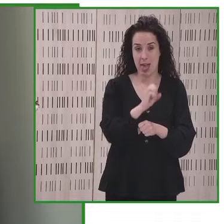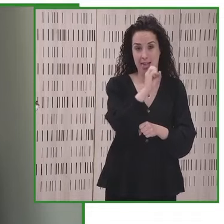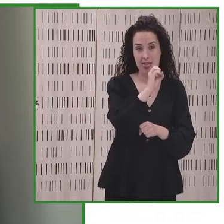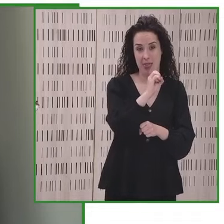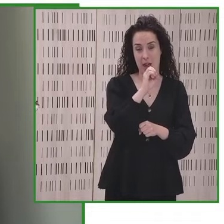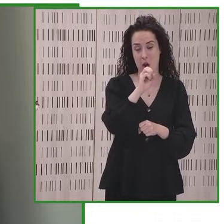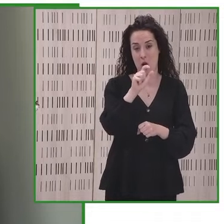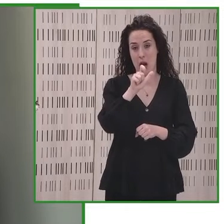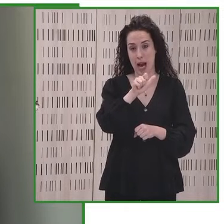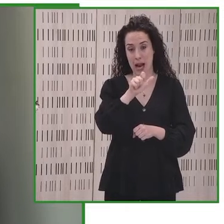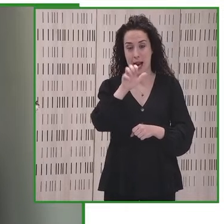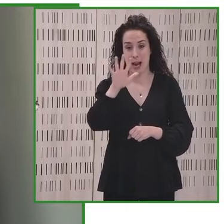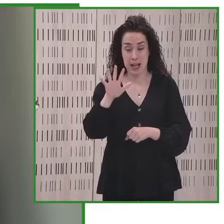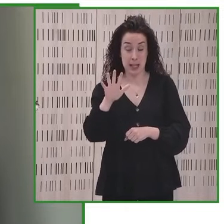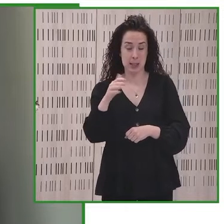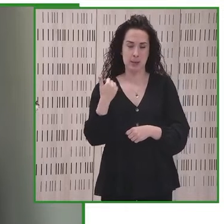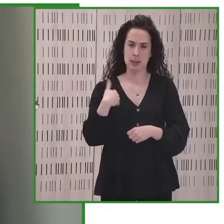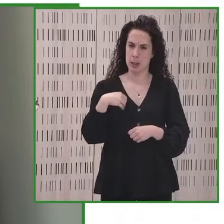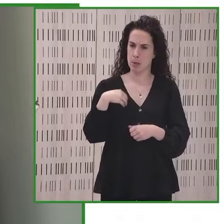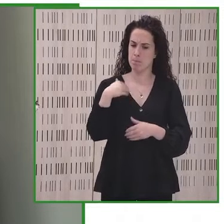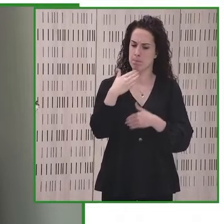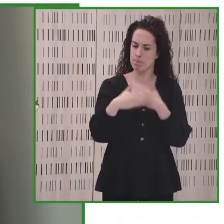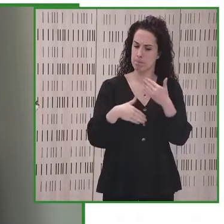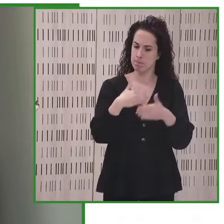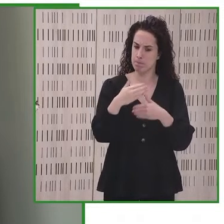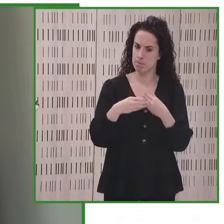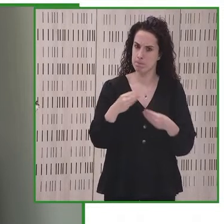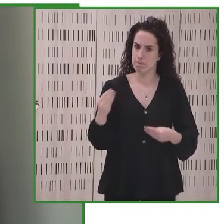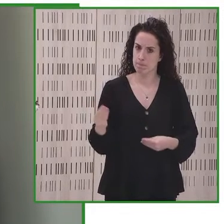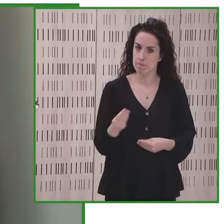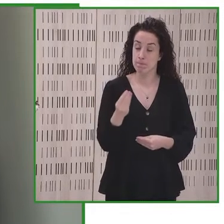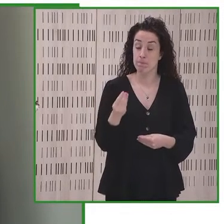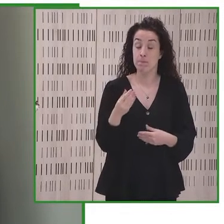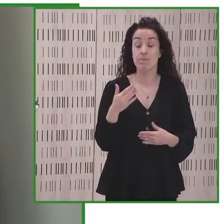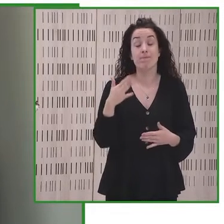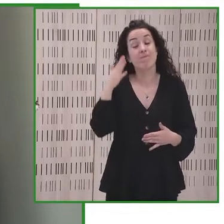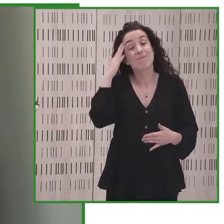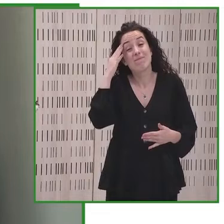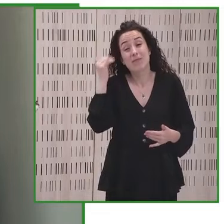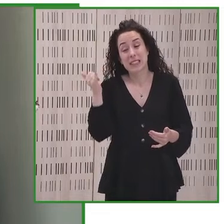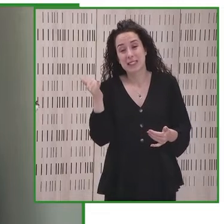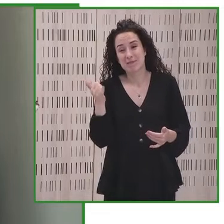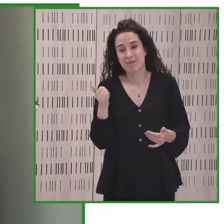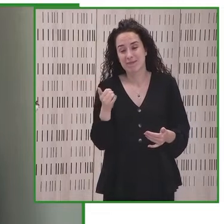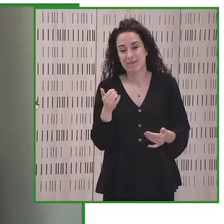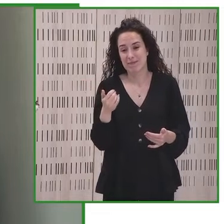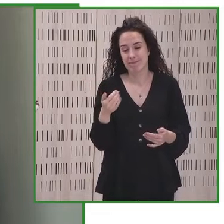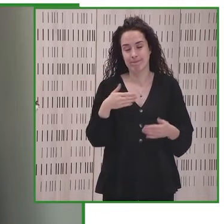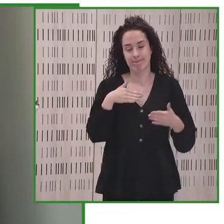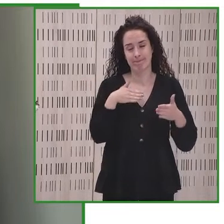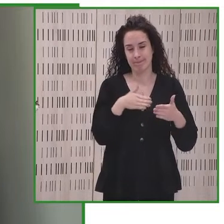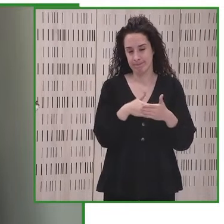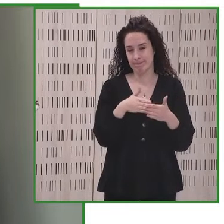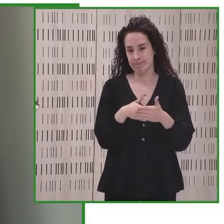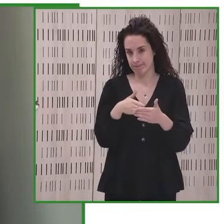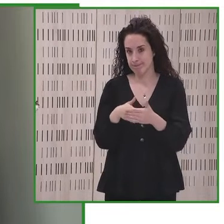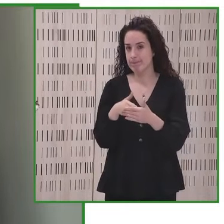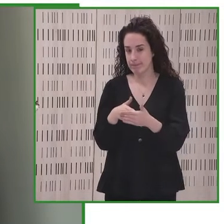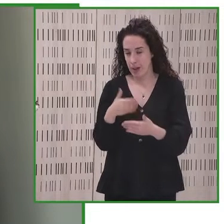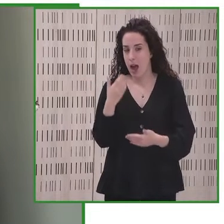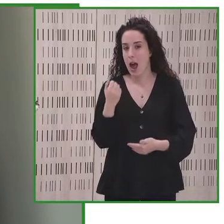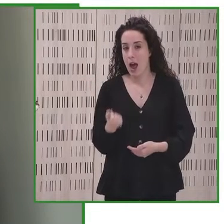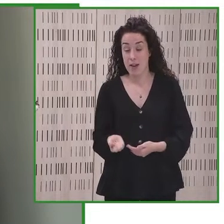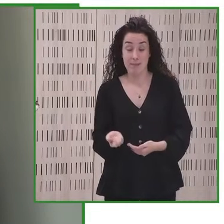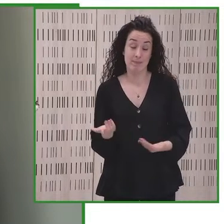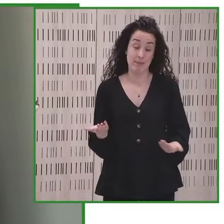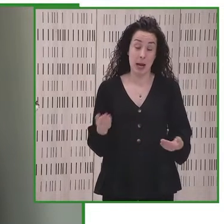ha contribuido enormemente a acelerar este proceso sin embargo, se ha evidenciado que aún existen numerosas barreras que impiden la inclusión